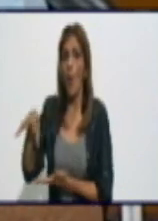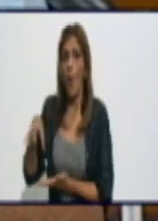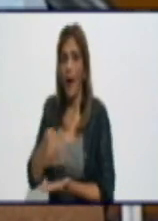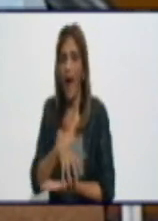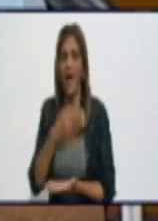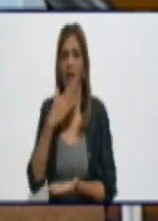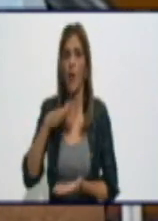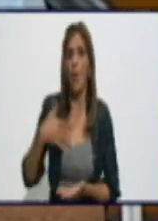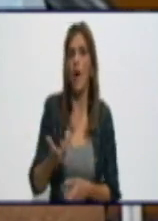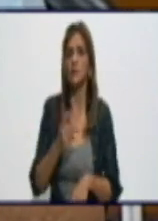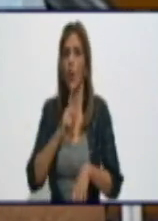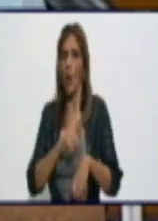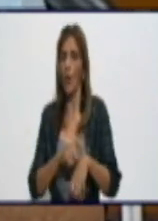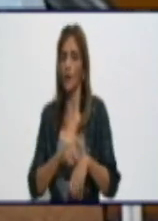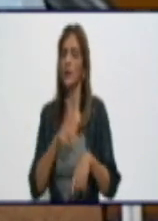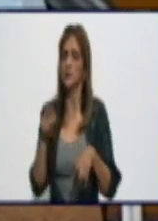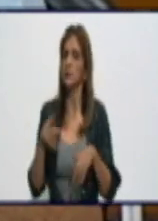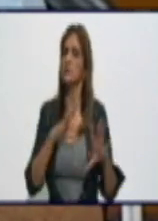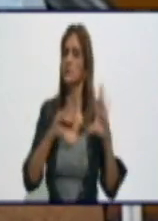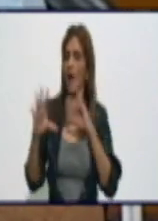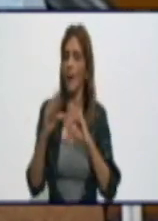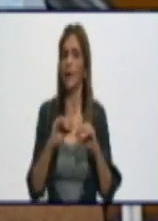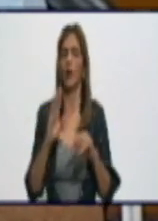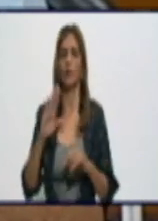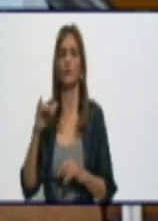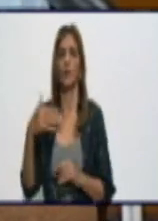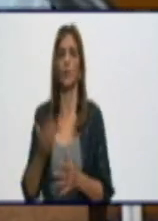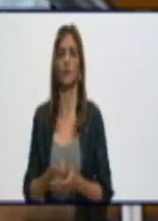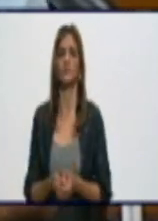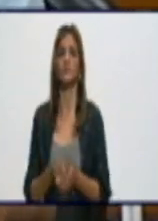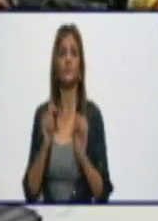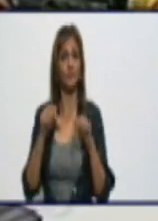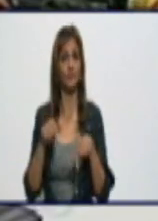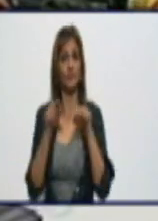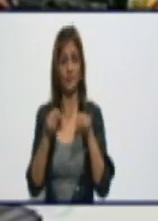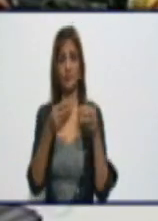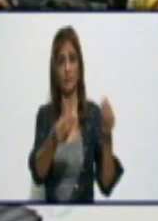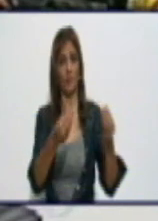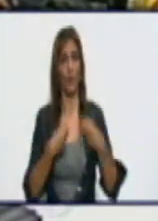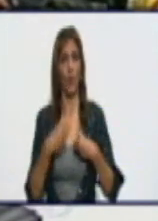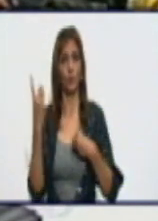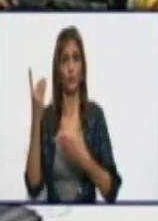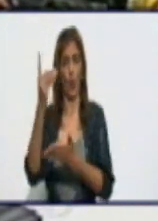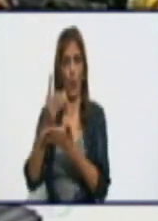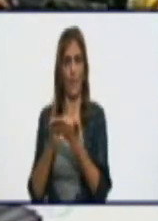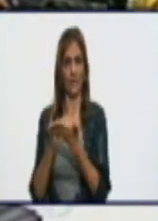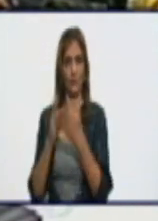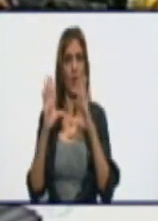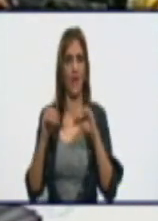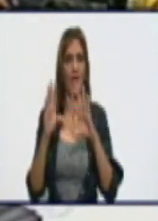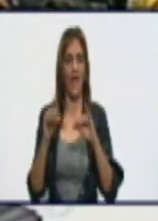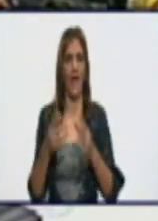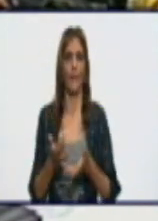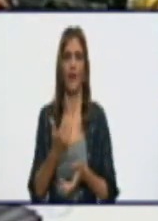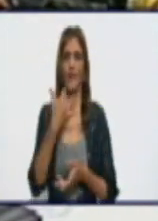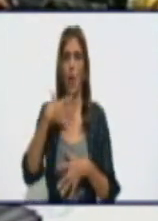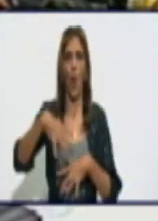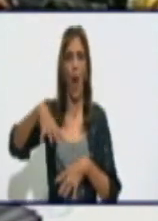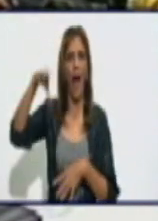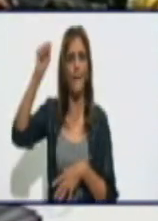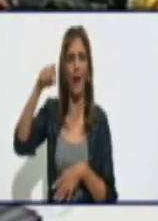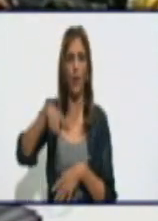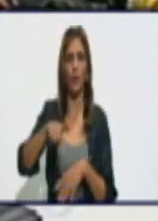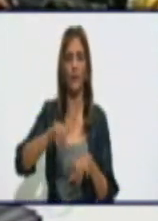tratarlo en las webs municipales. Ahora, aquí usted nos entregó un documento que habla de la rotación de los bloques de apagón por